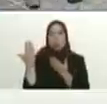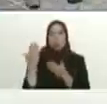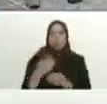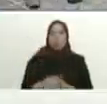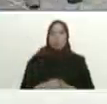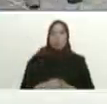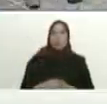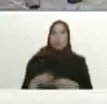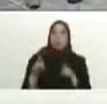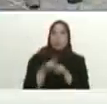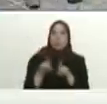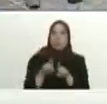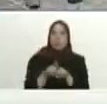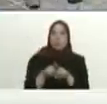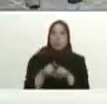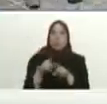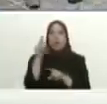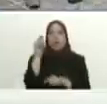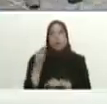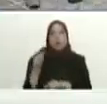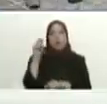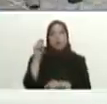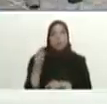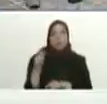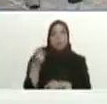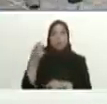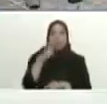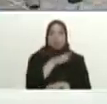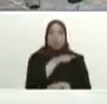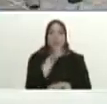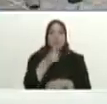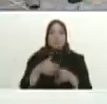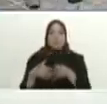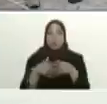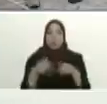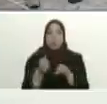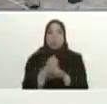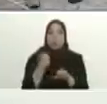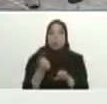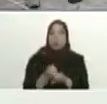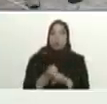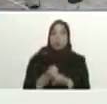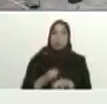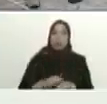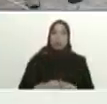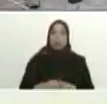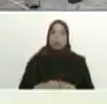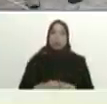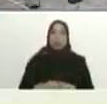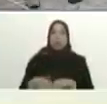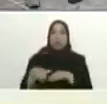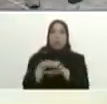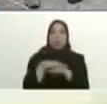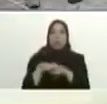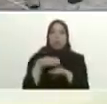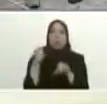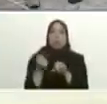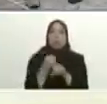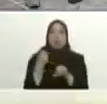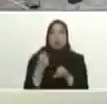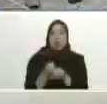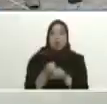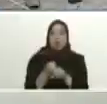igualmente está Gustavo Rosario jefe del gabinete de infraestructura que me imagino que tiene mucho trabajo